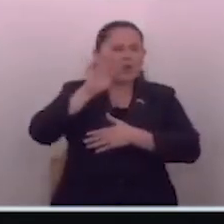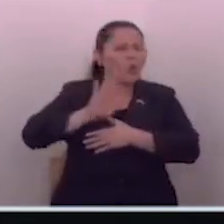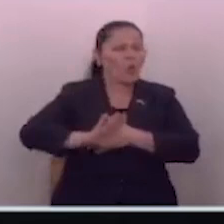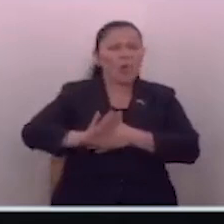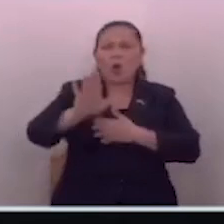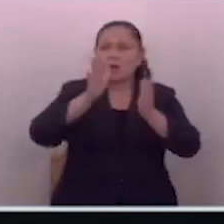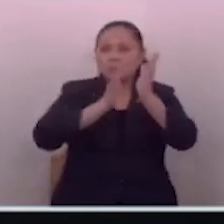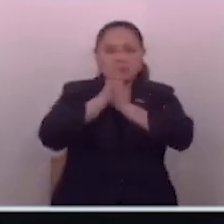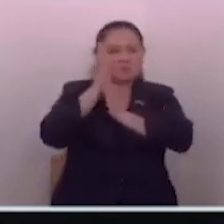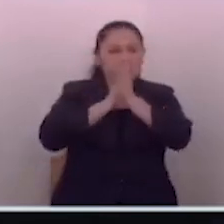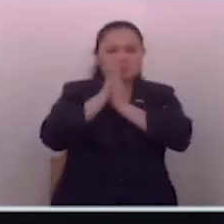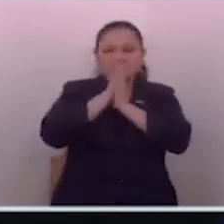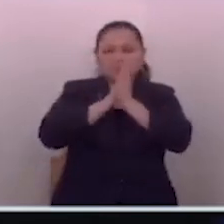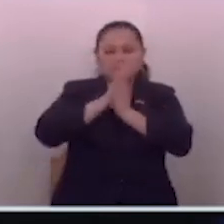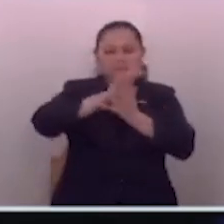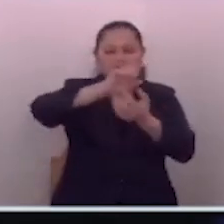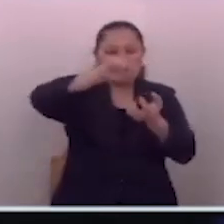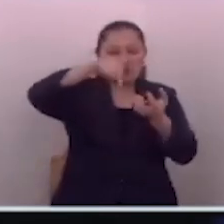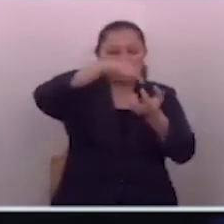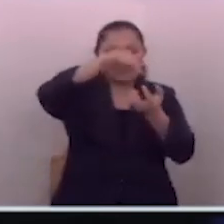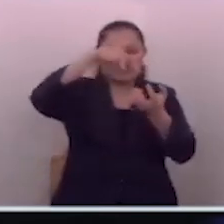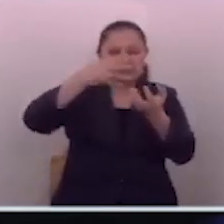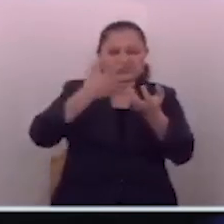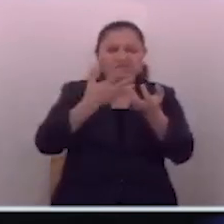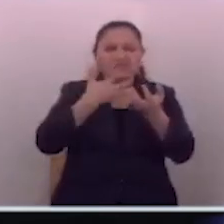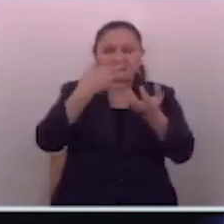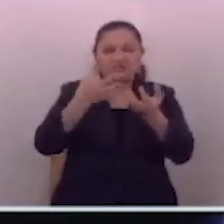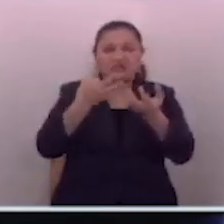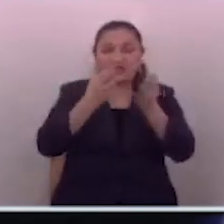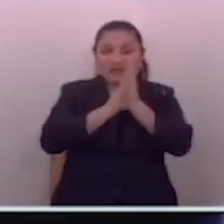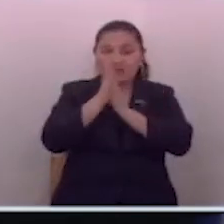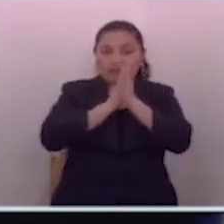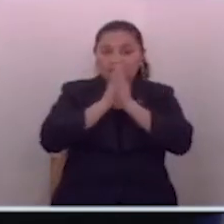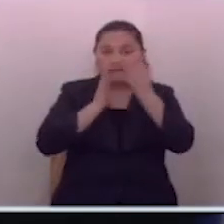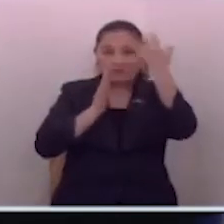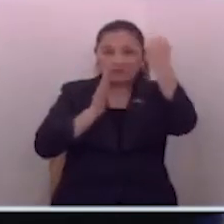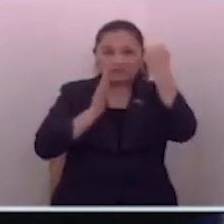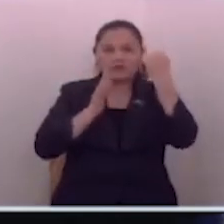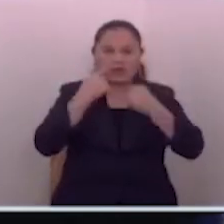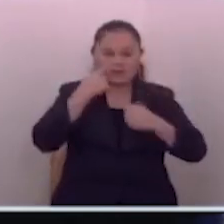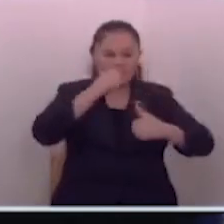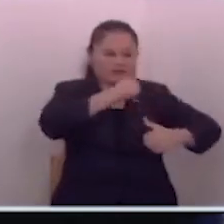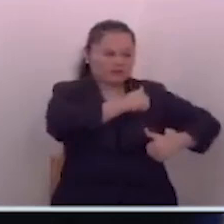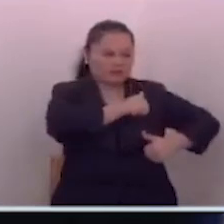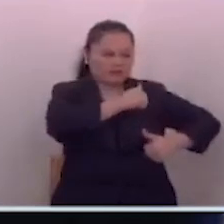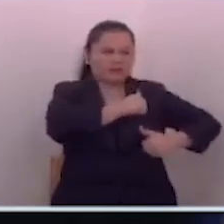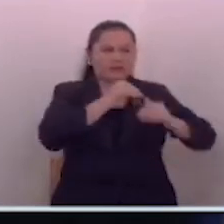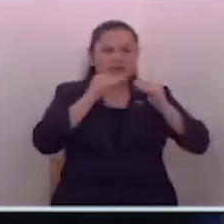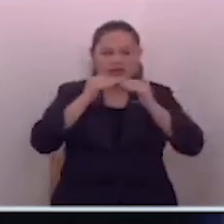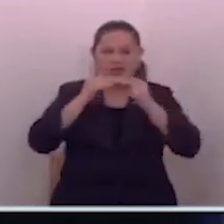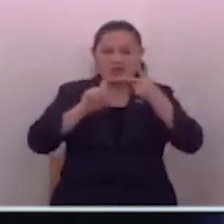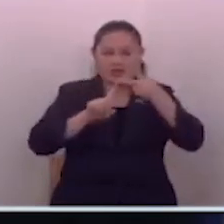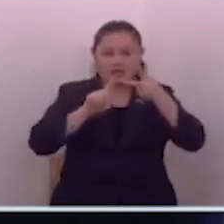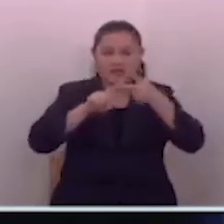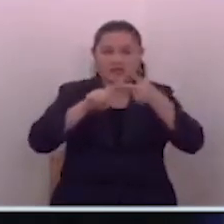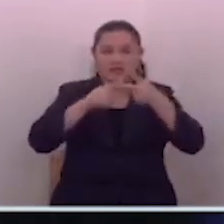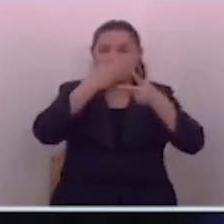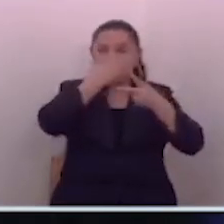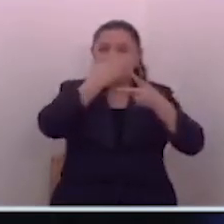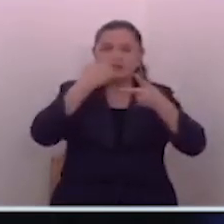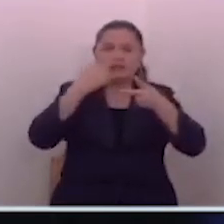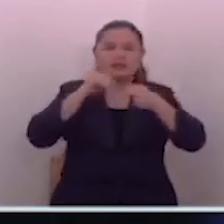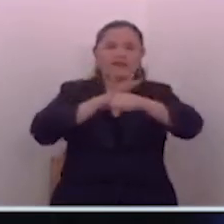le dieron la importancia que merecían. Y hemos visto veteranos de guerra bien